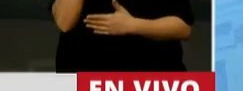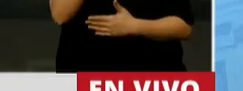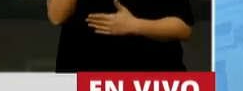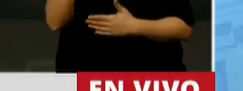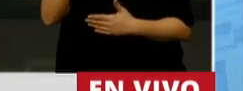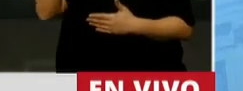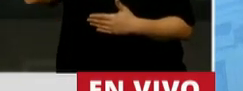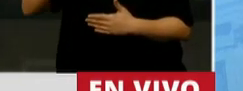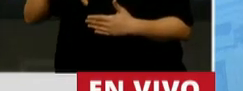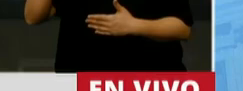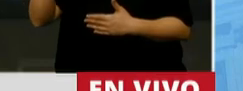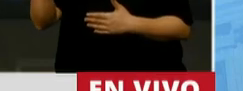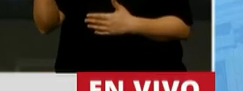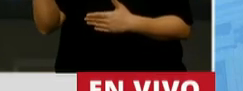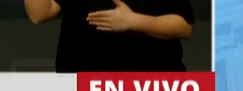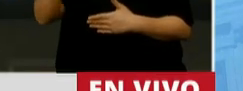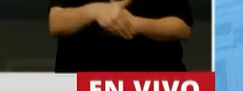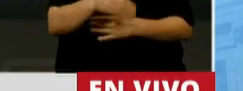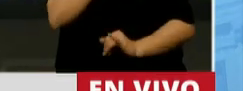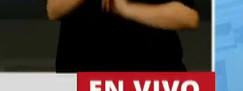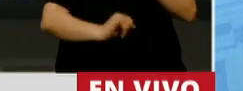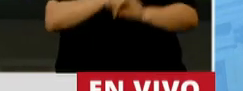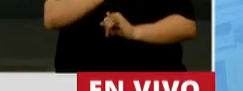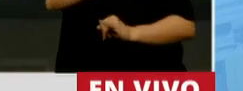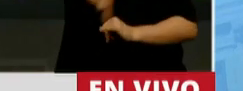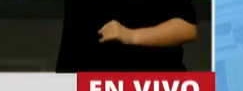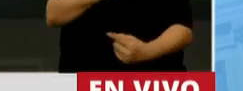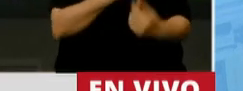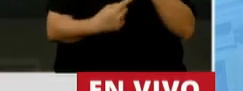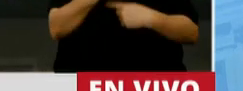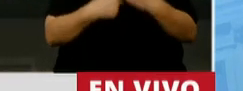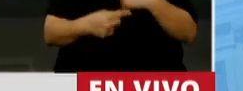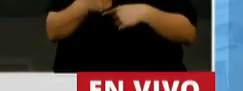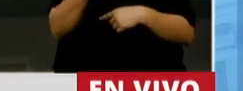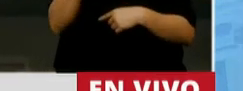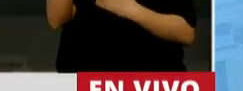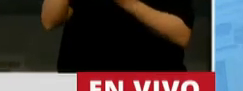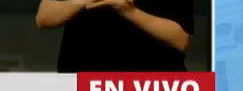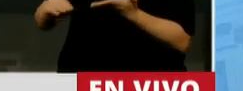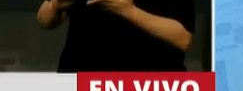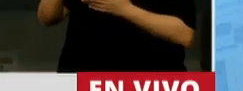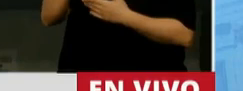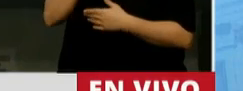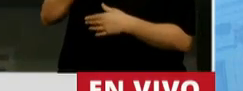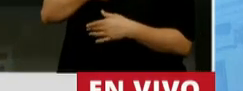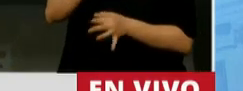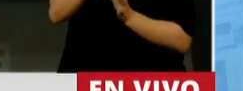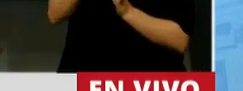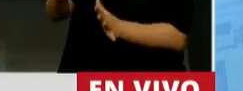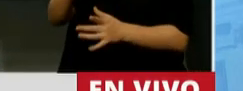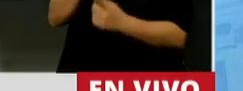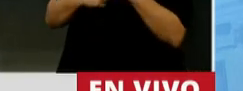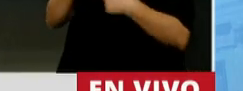se prestó para que se lo indague, para que el diputado que quisiera le preguntara lo que